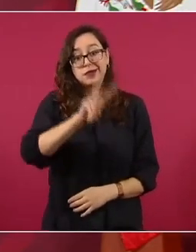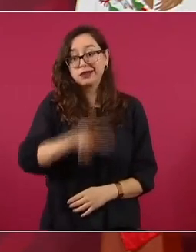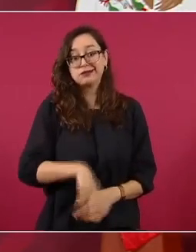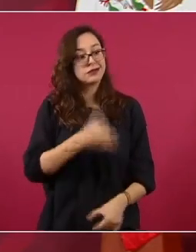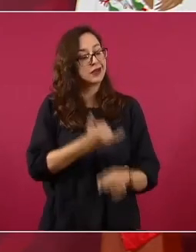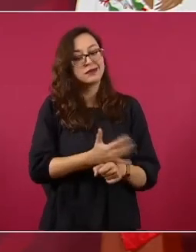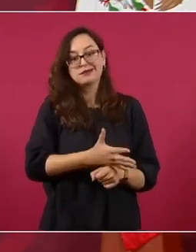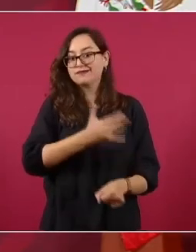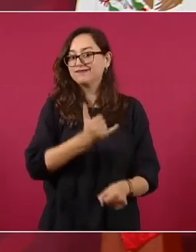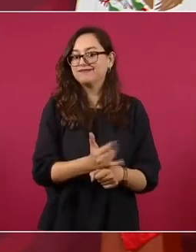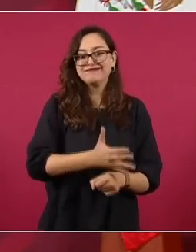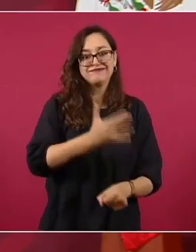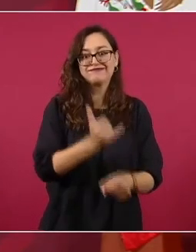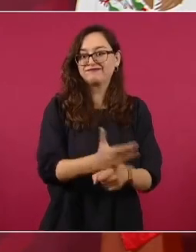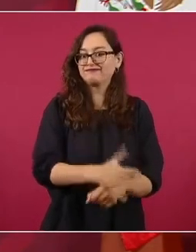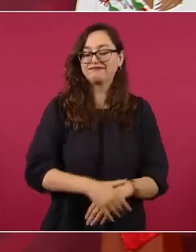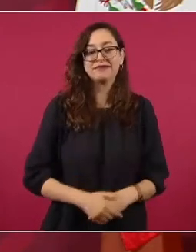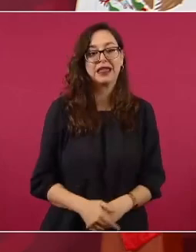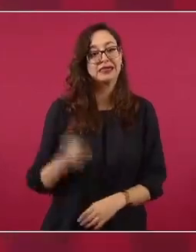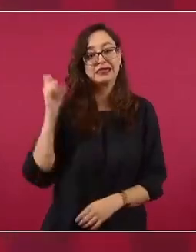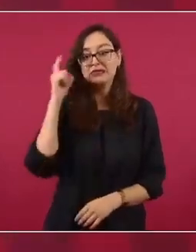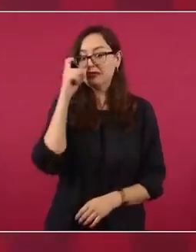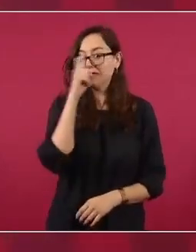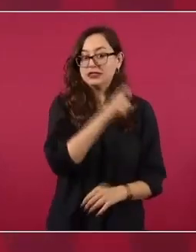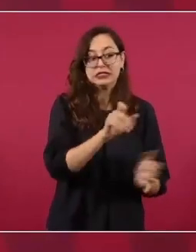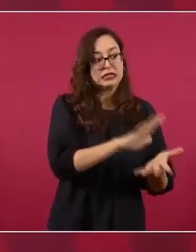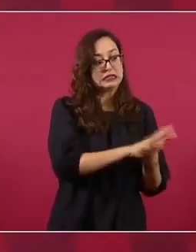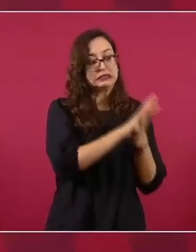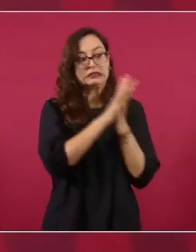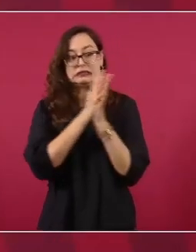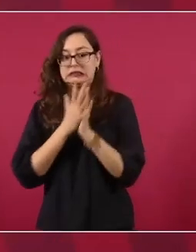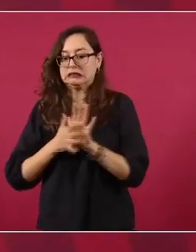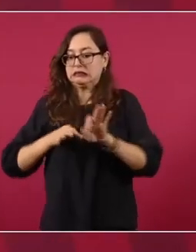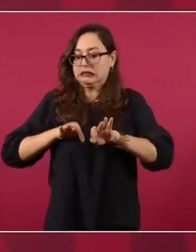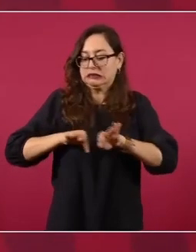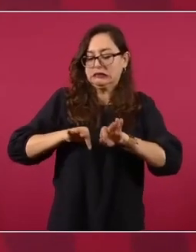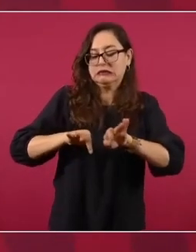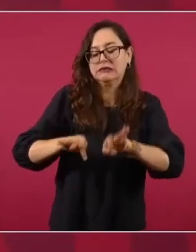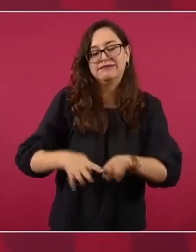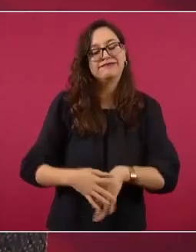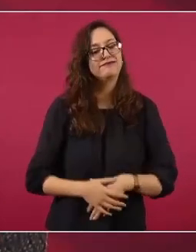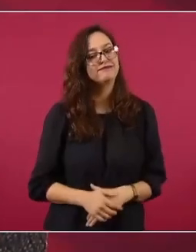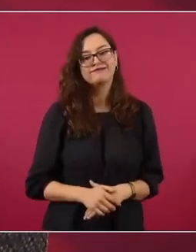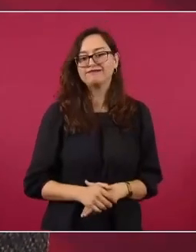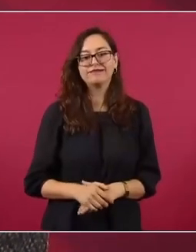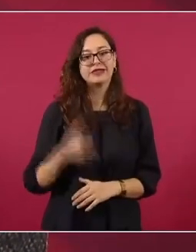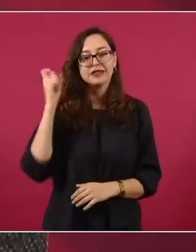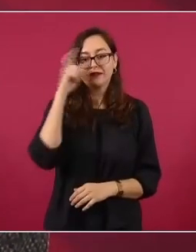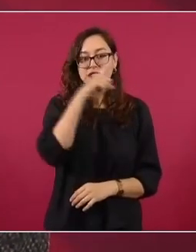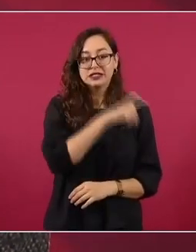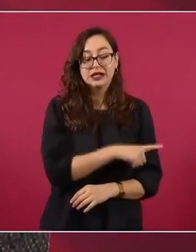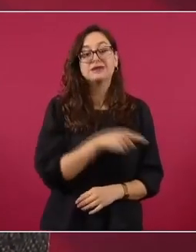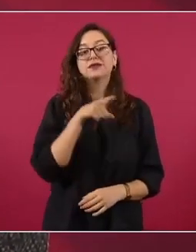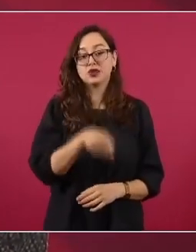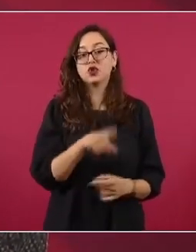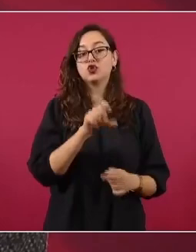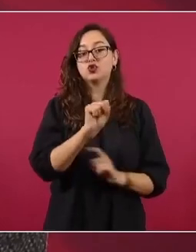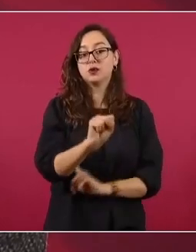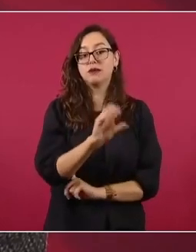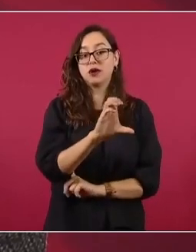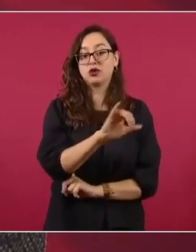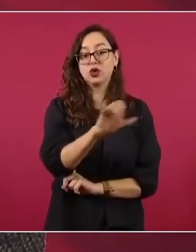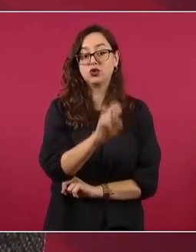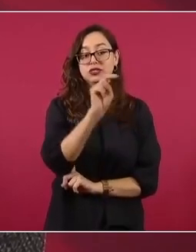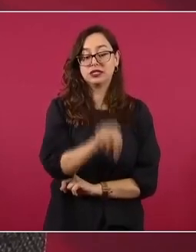transformación hasta cierto punto el Poder Judicial. Nada más recuerden